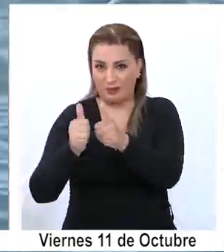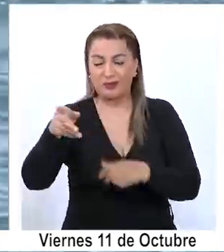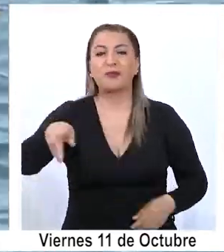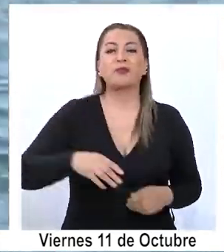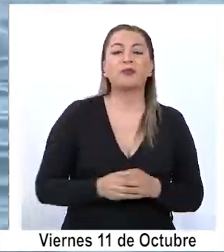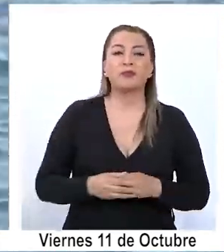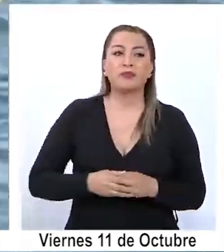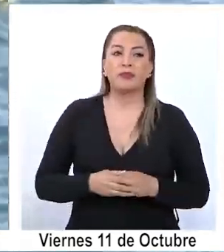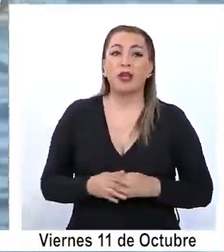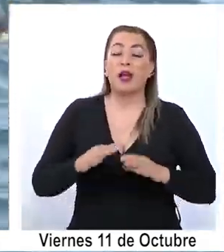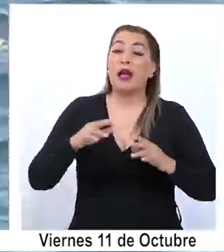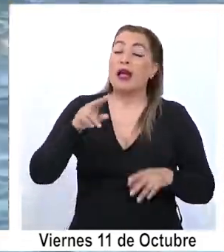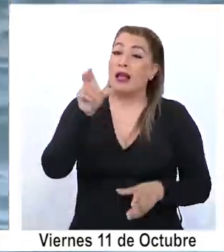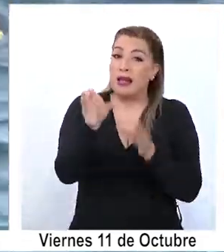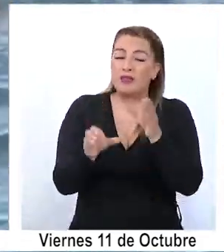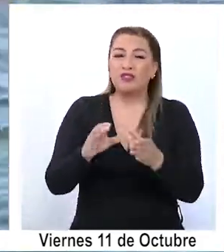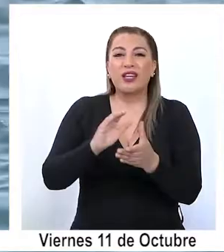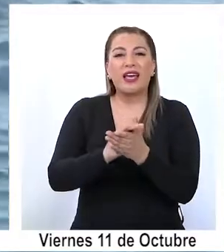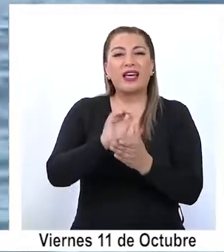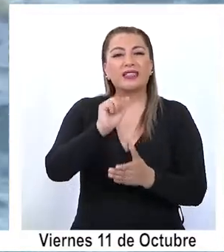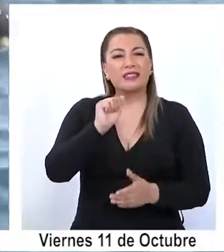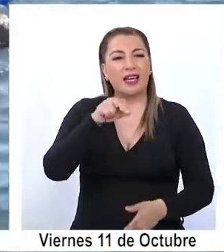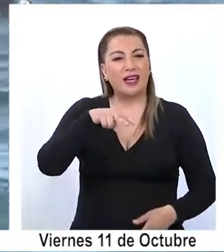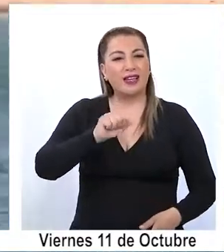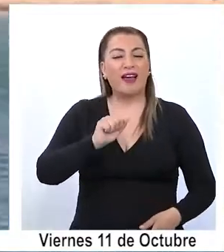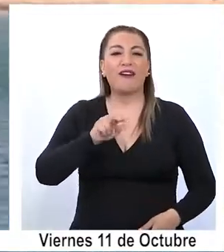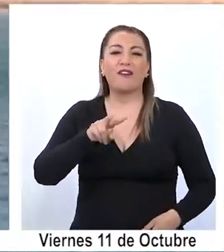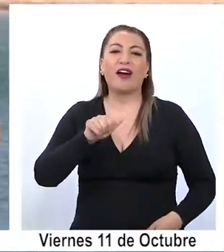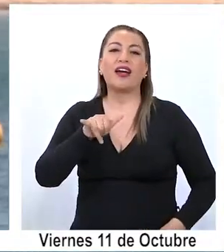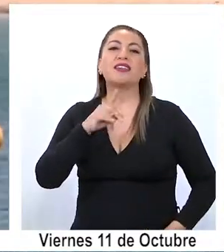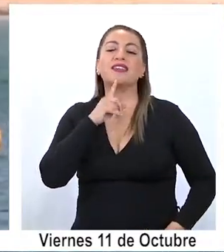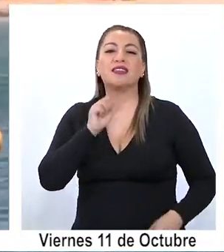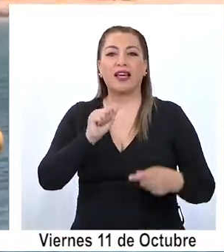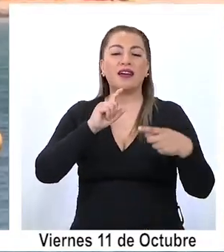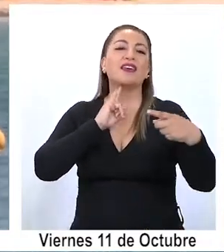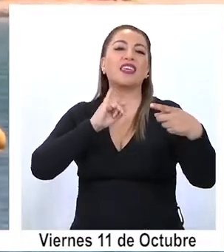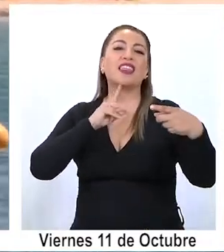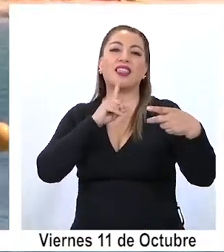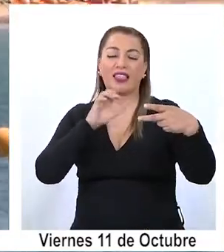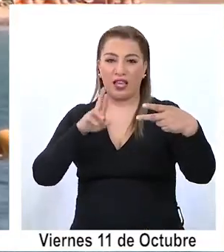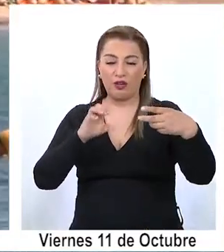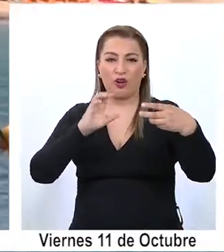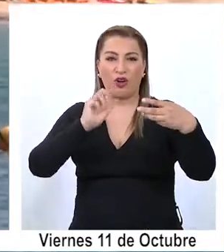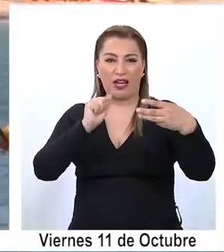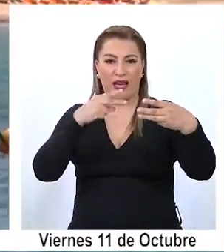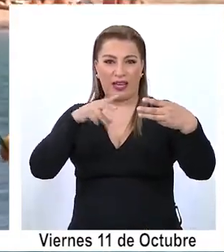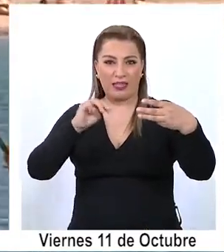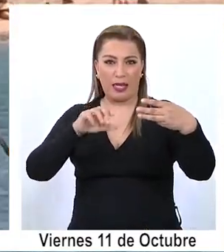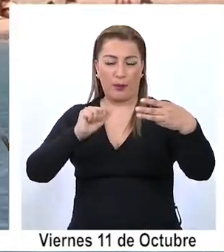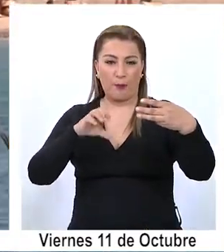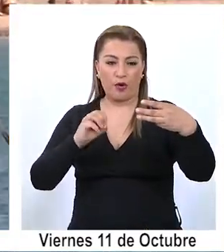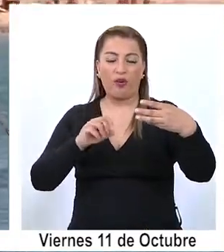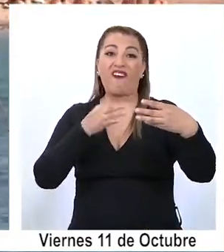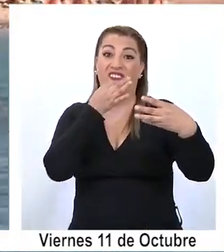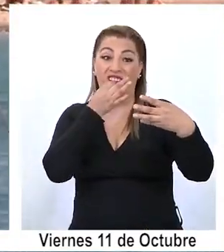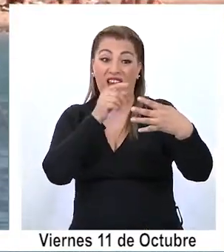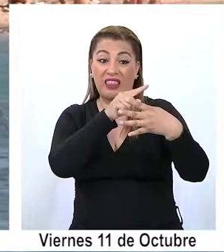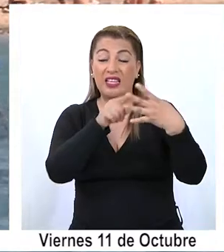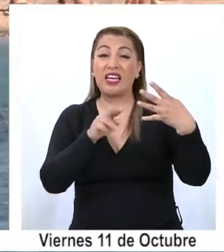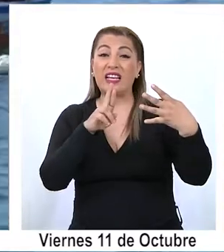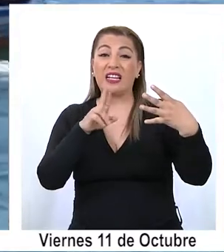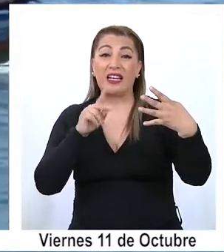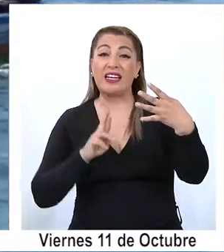Ahora los habitantes de Chanavallita, Chanavalla, San Marcos, Quintero, Cáñamo, Caramucho, Los Verdes y Río Seco